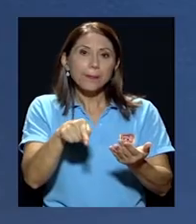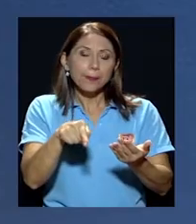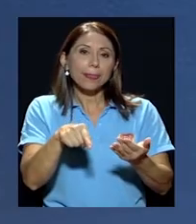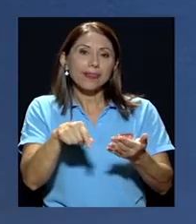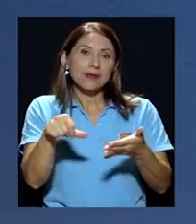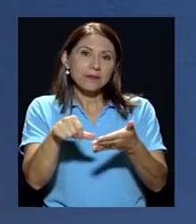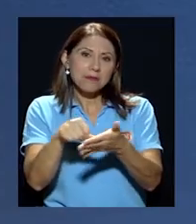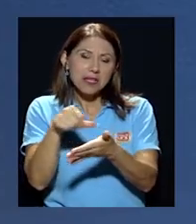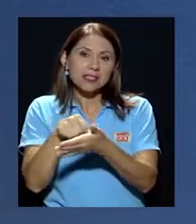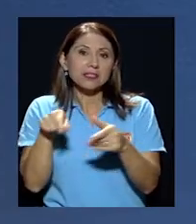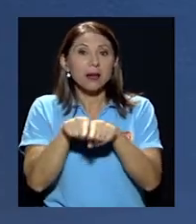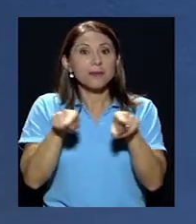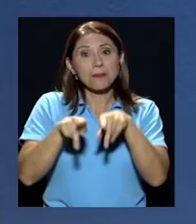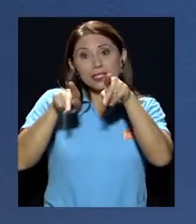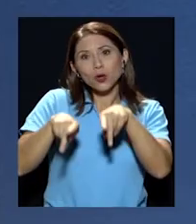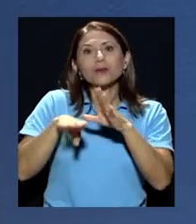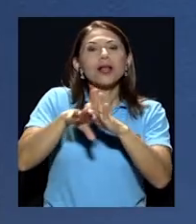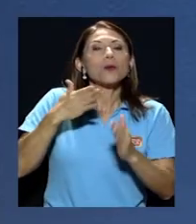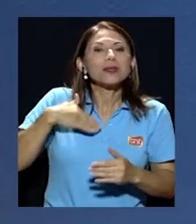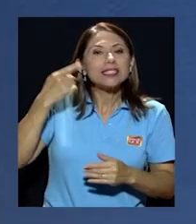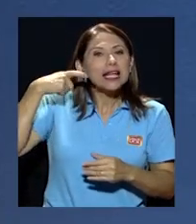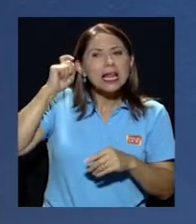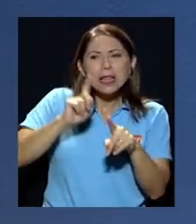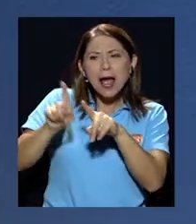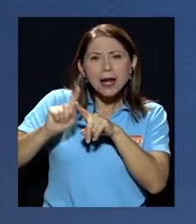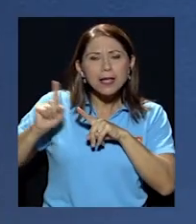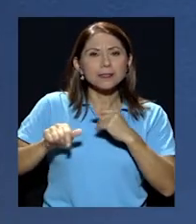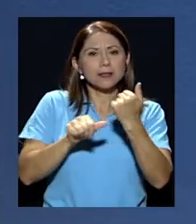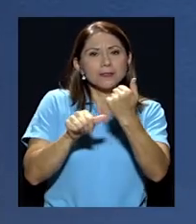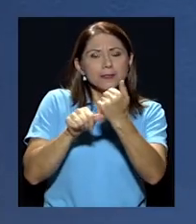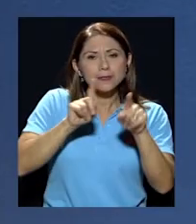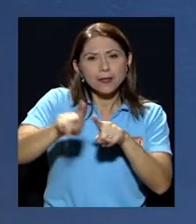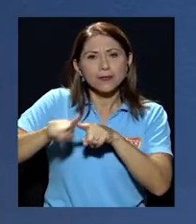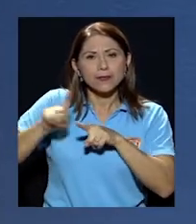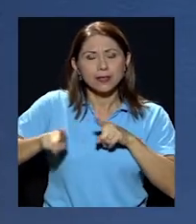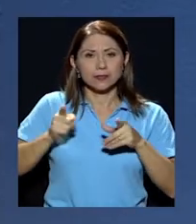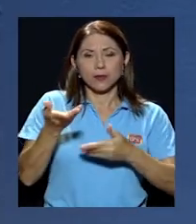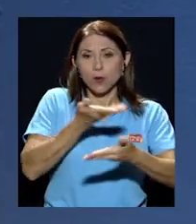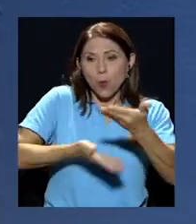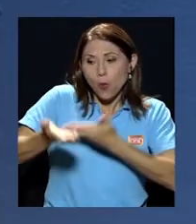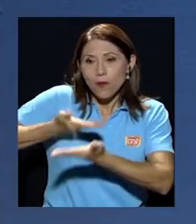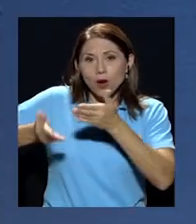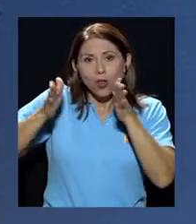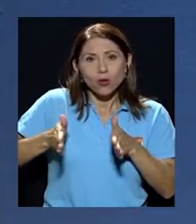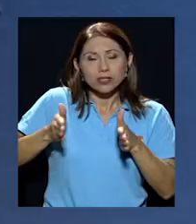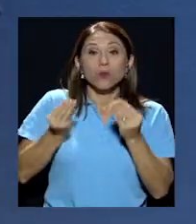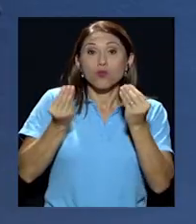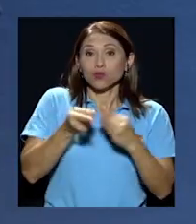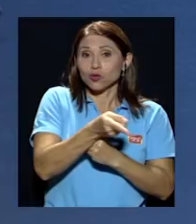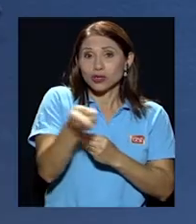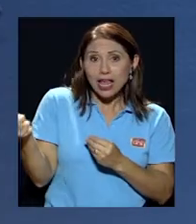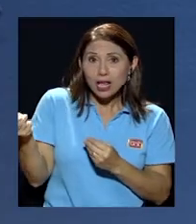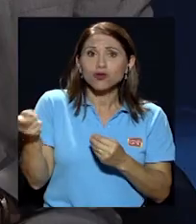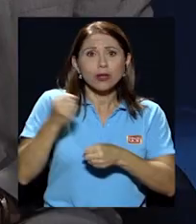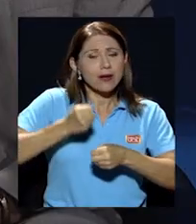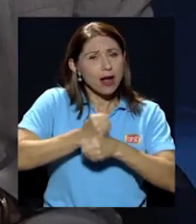que estuvieron de, como mis secretarias, como mis asistentes, como mis colaboradores, muchos de ellos incluso en forma de